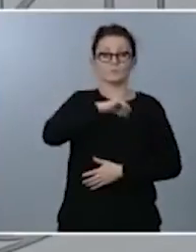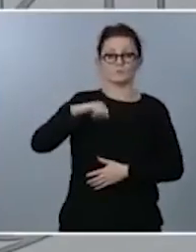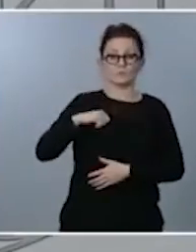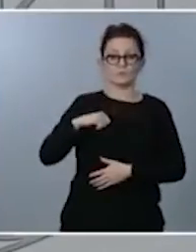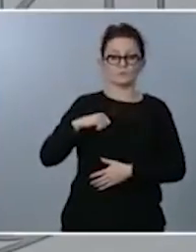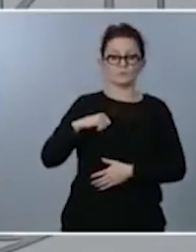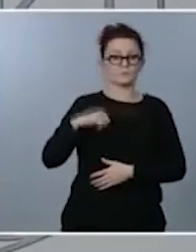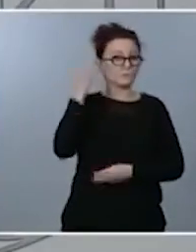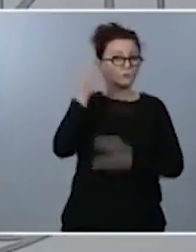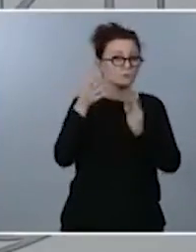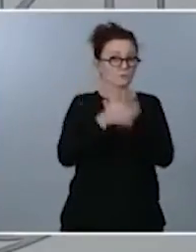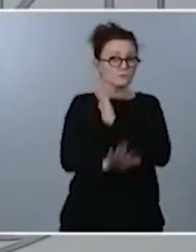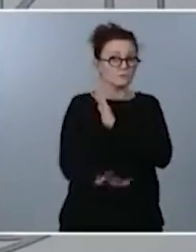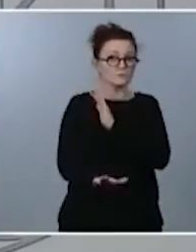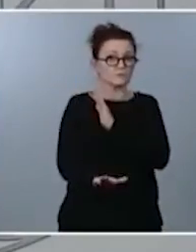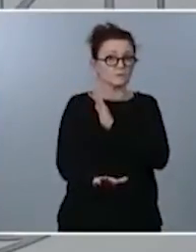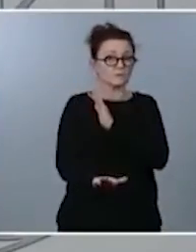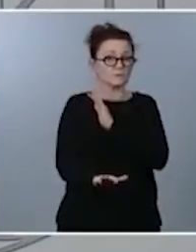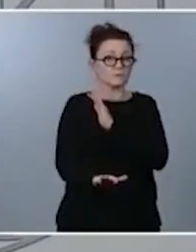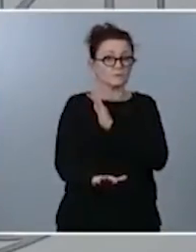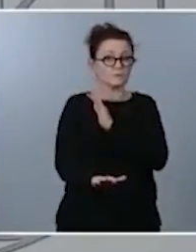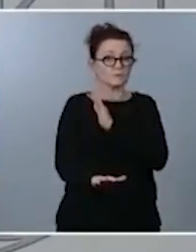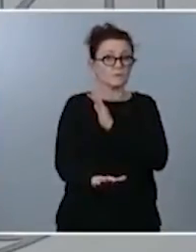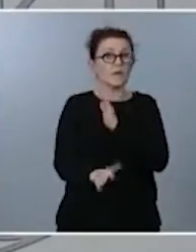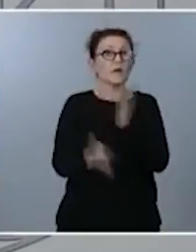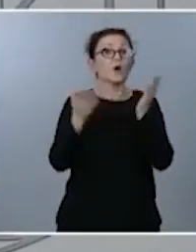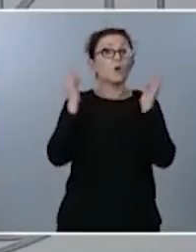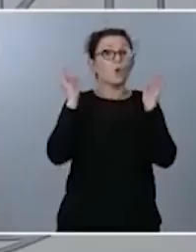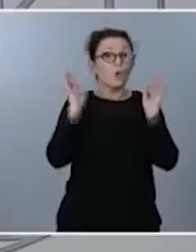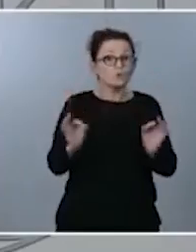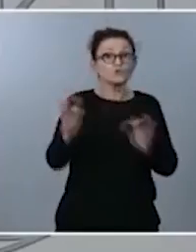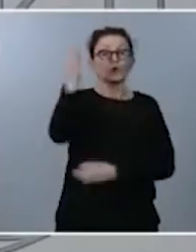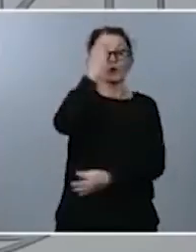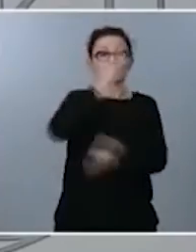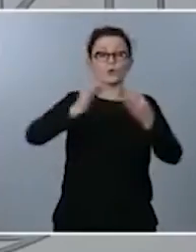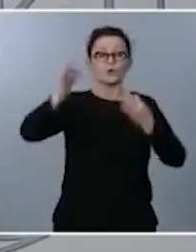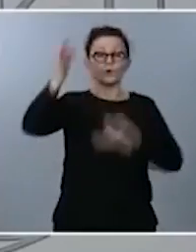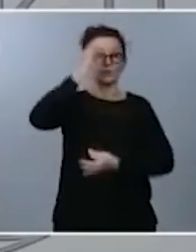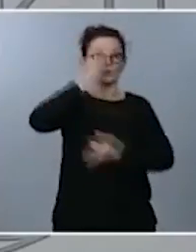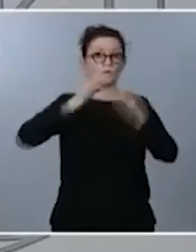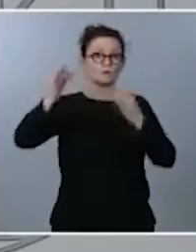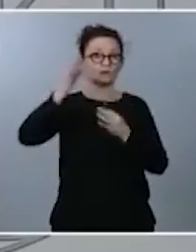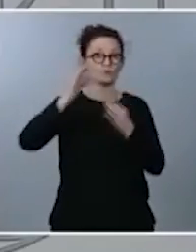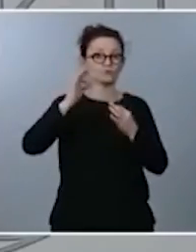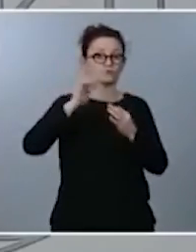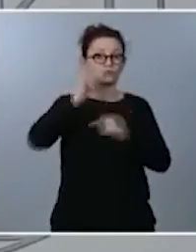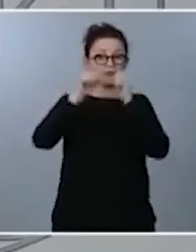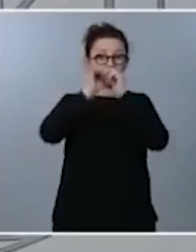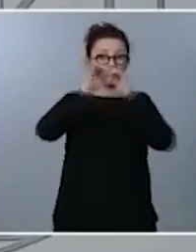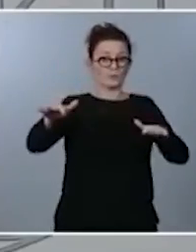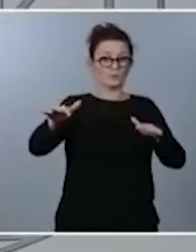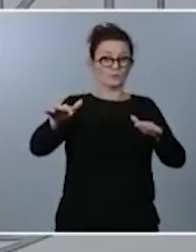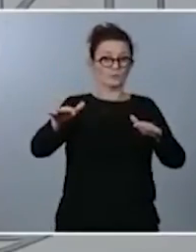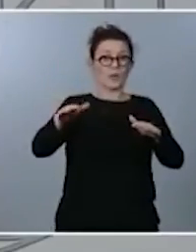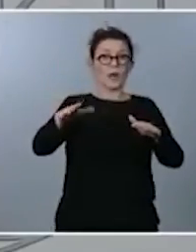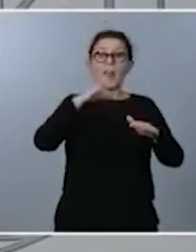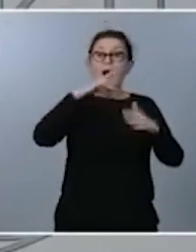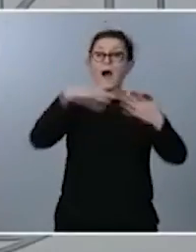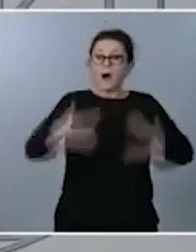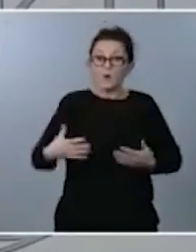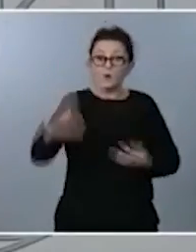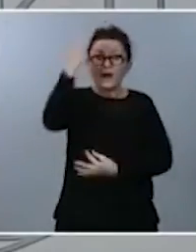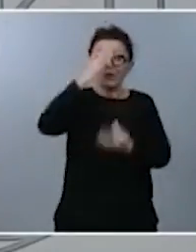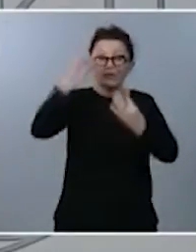explicado justo ahora con los datos epidemiológicos vislumbramos que van a ser necesarias en medidas de